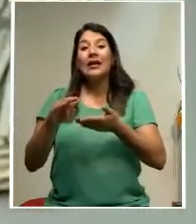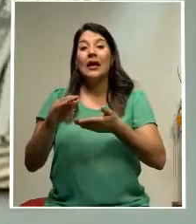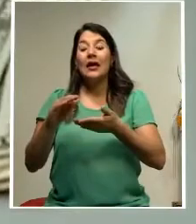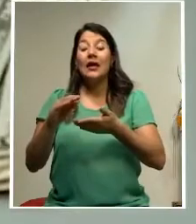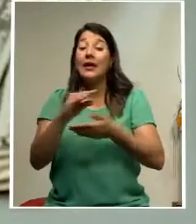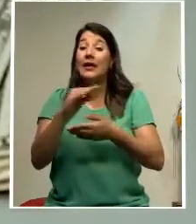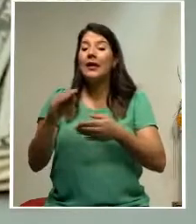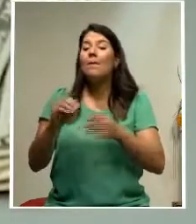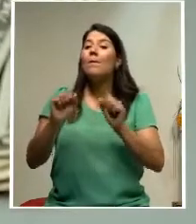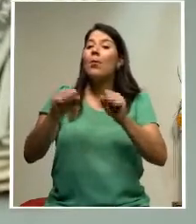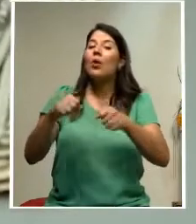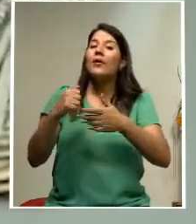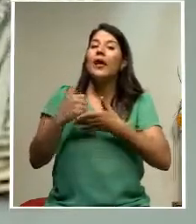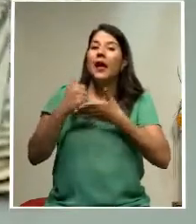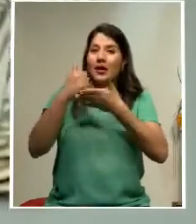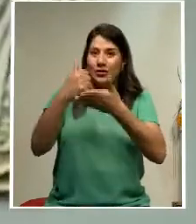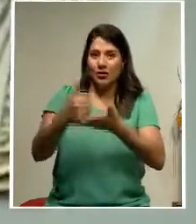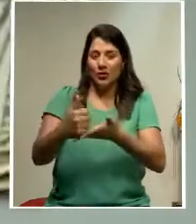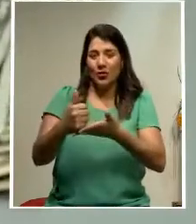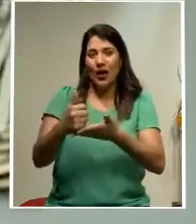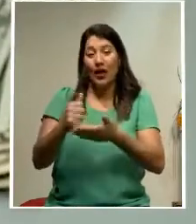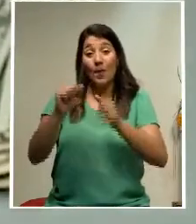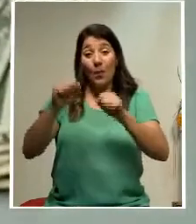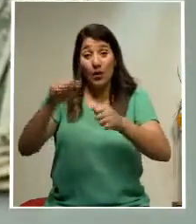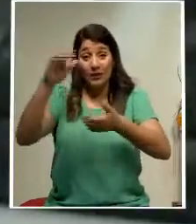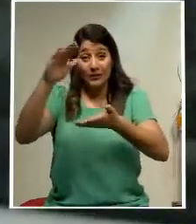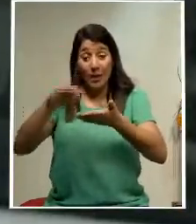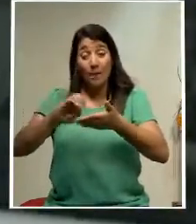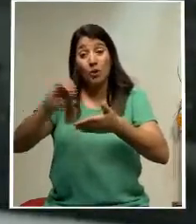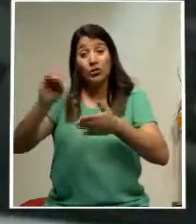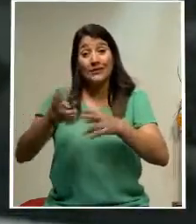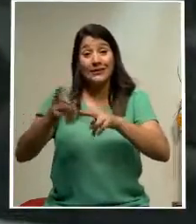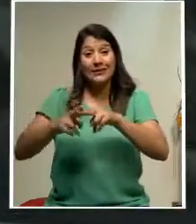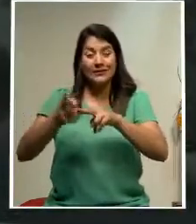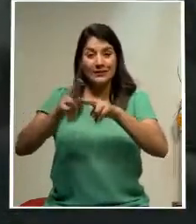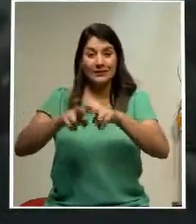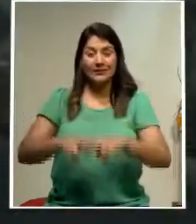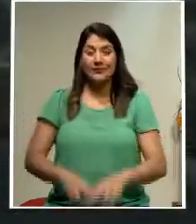y contribuir con ello a la disminución en la tasa de interés.